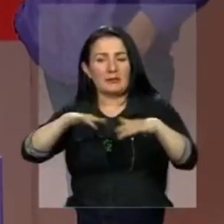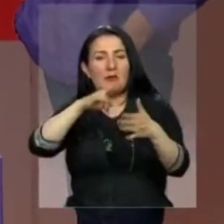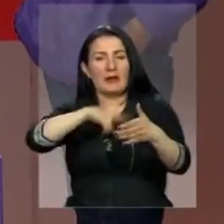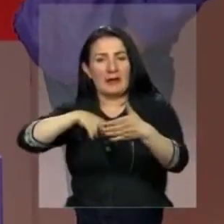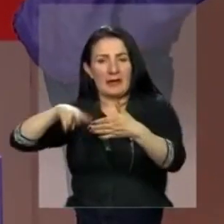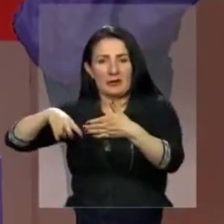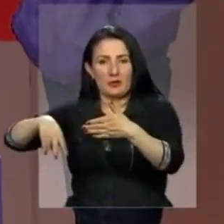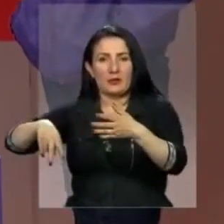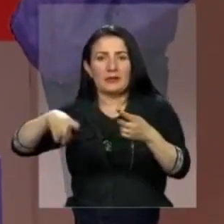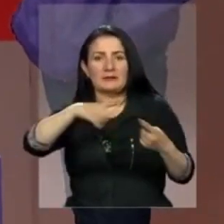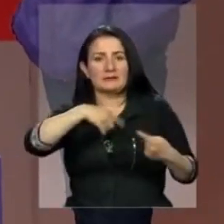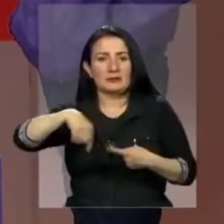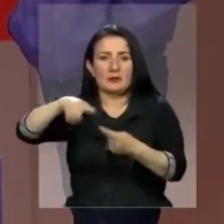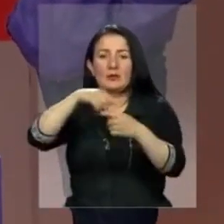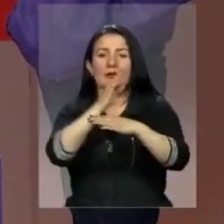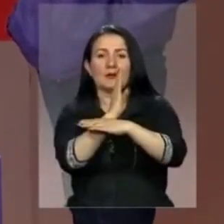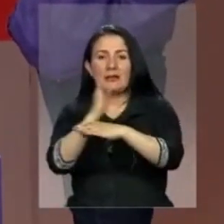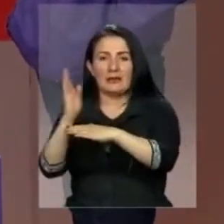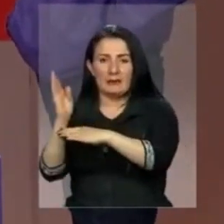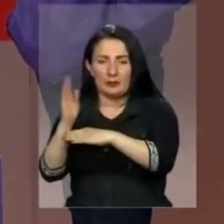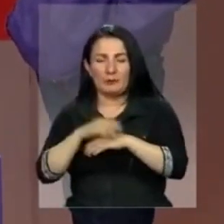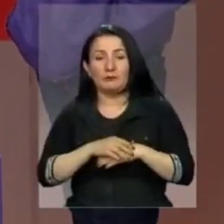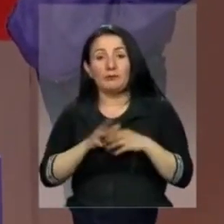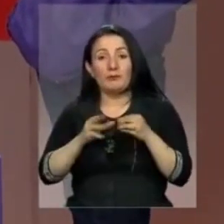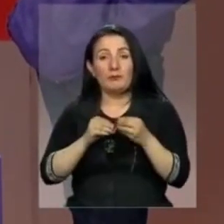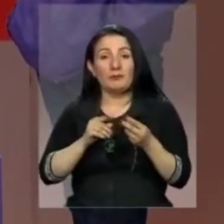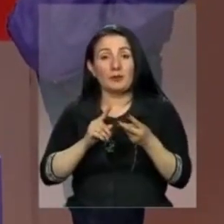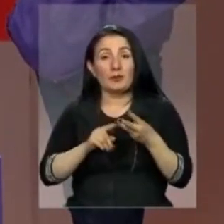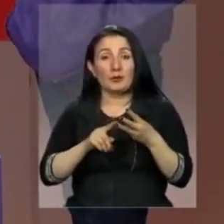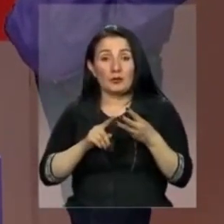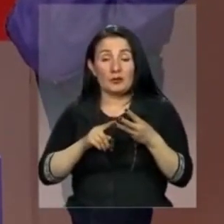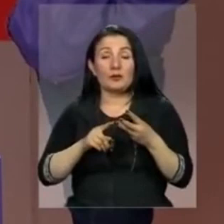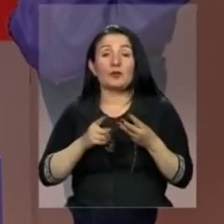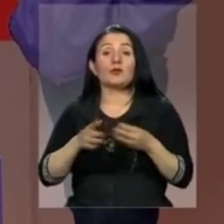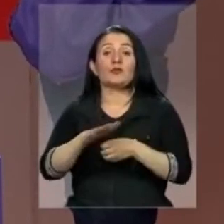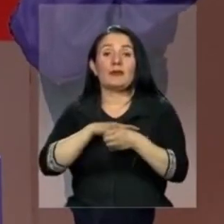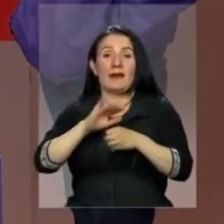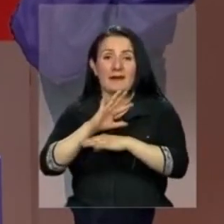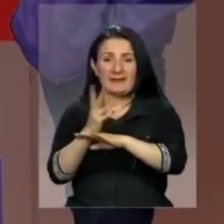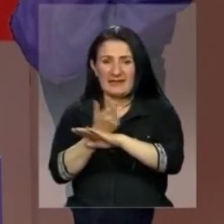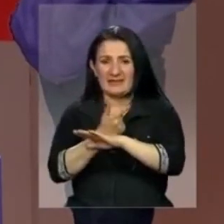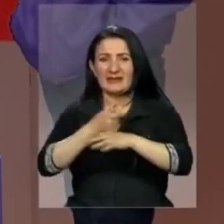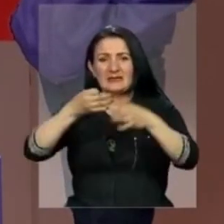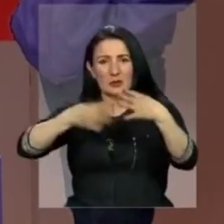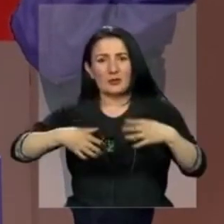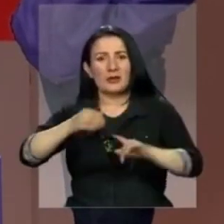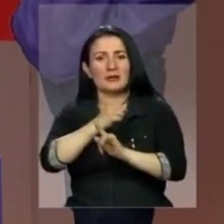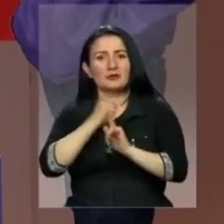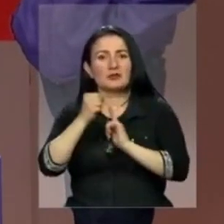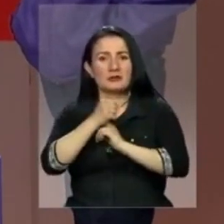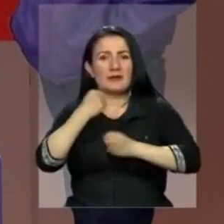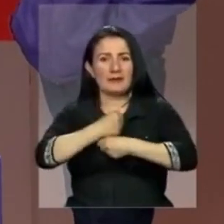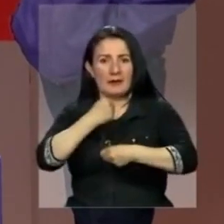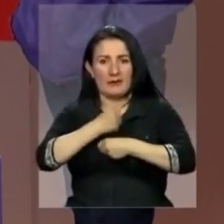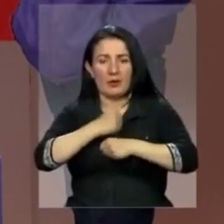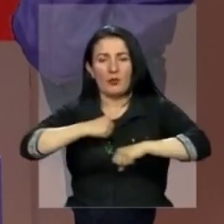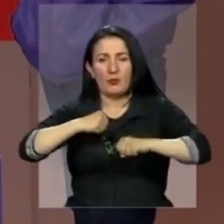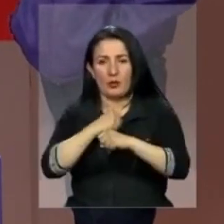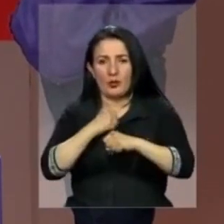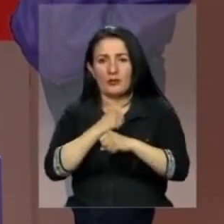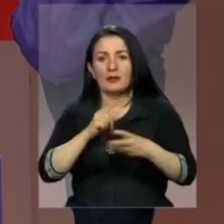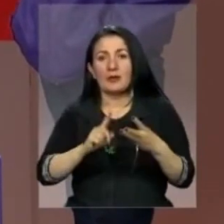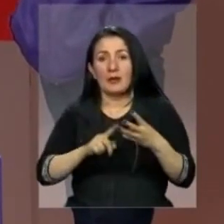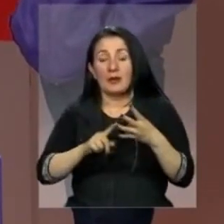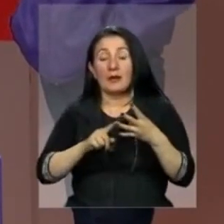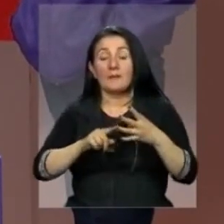lectura y circulación del libro, condiciones laborales y de seguridad social para artistas, gestores y actores de la cultura en Bogotá, fomento de